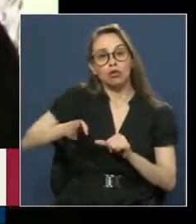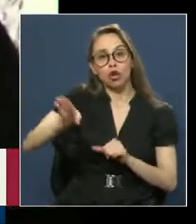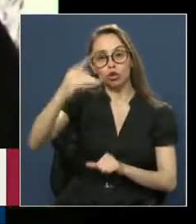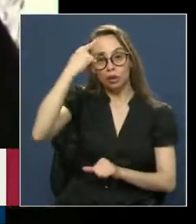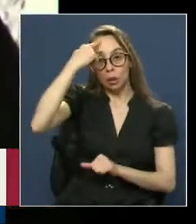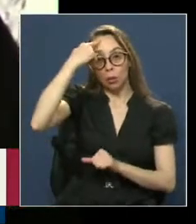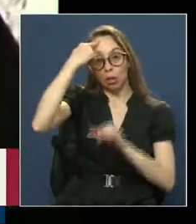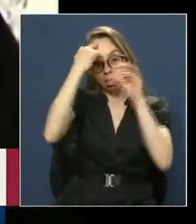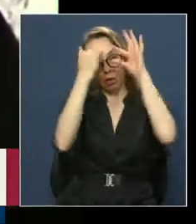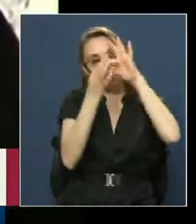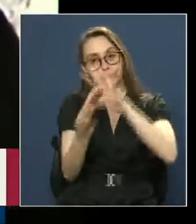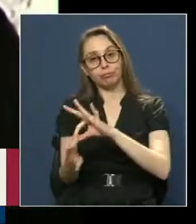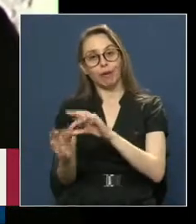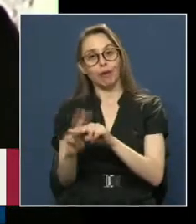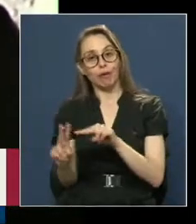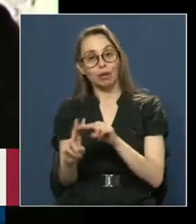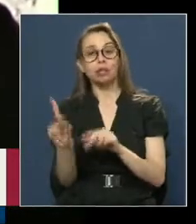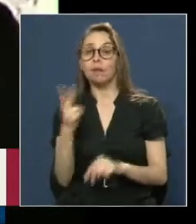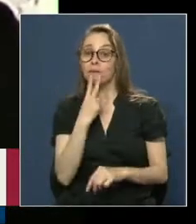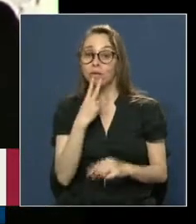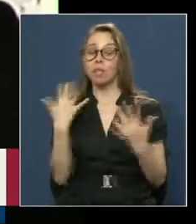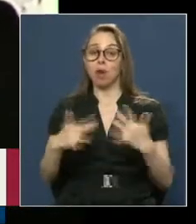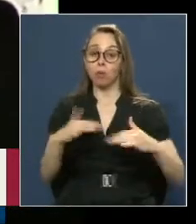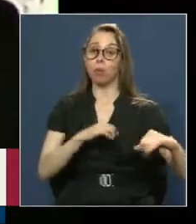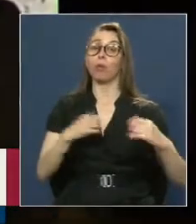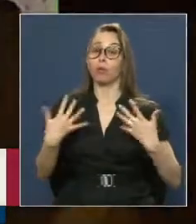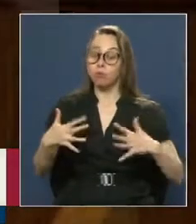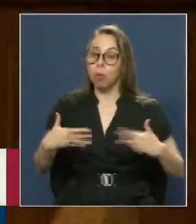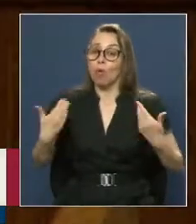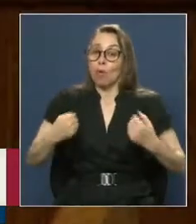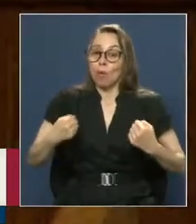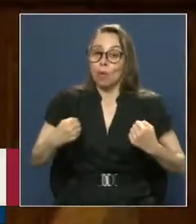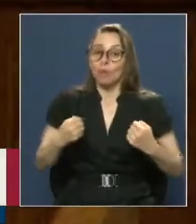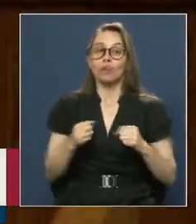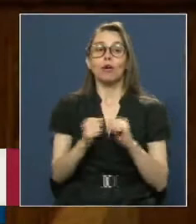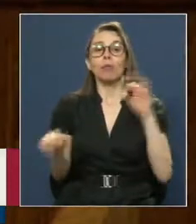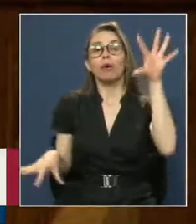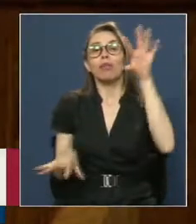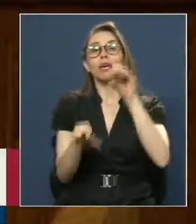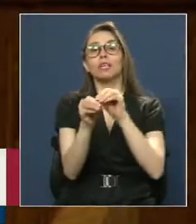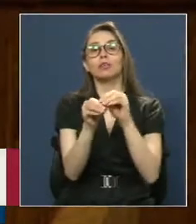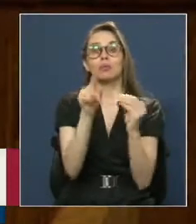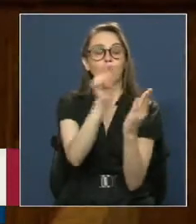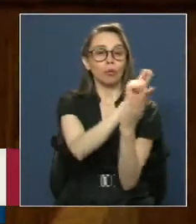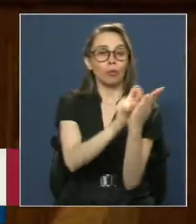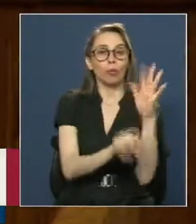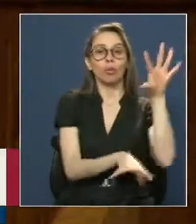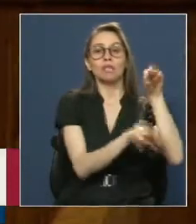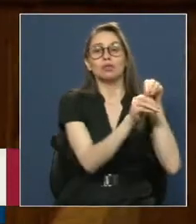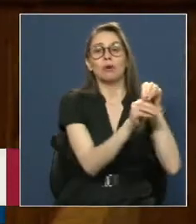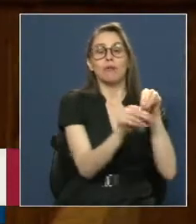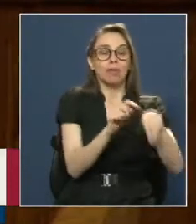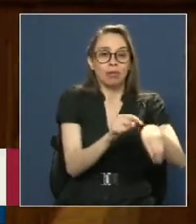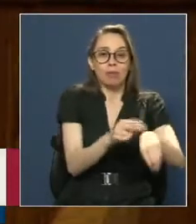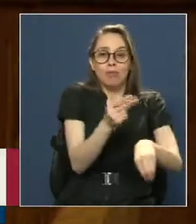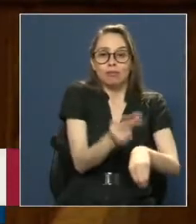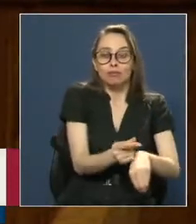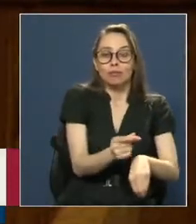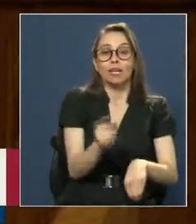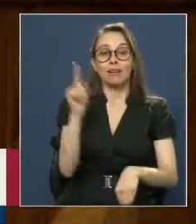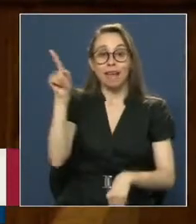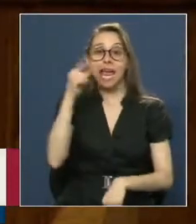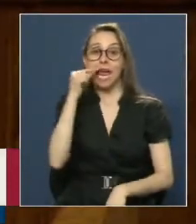convicción Una vida Intensa Es imposible De poder Siquiera reducirla A un boceto En estos breves minutos Su